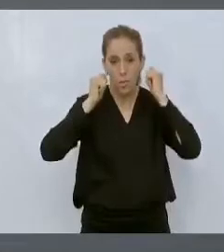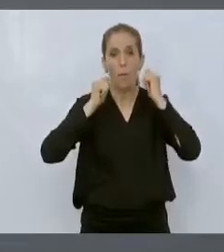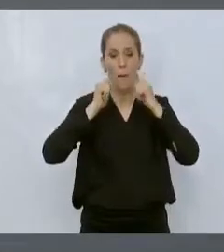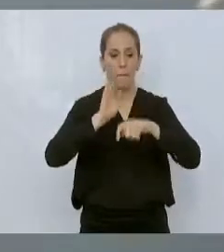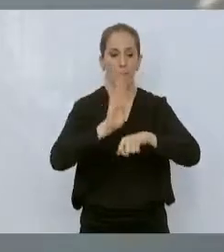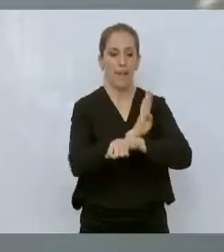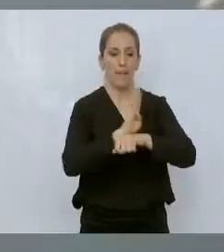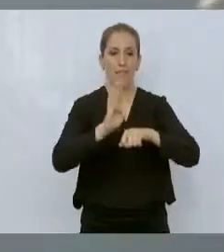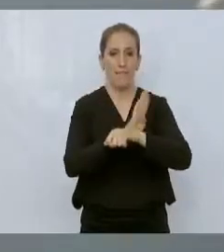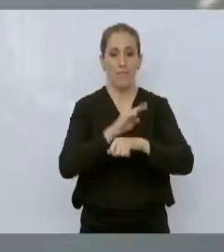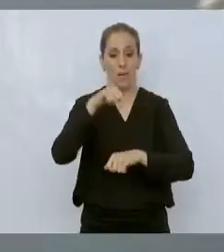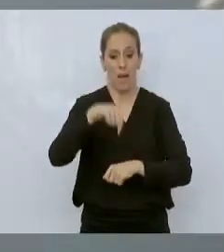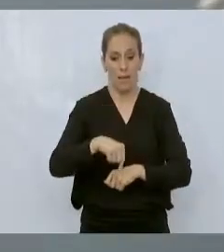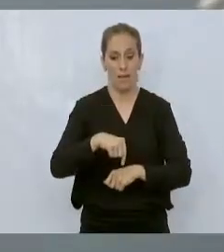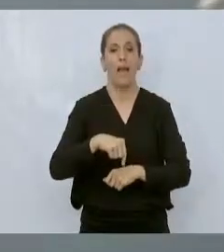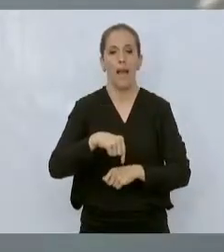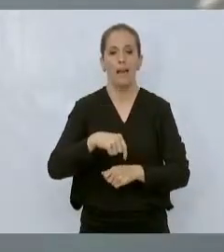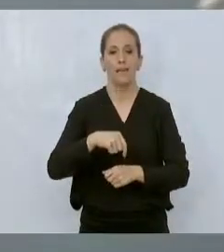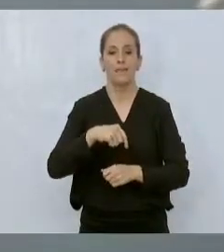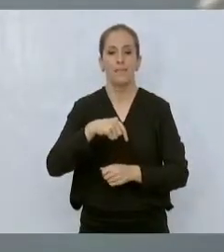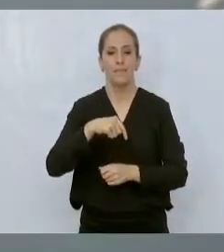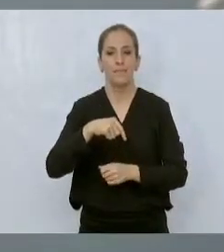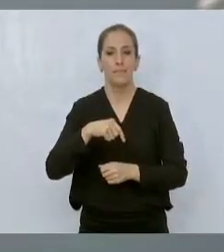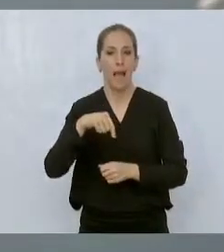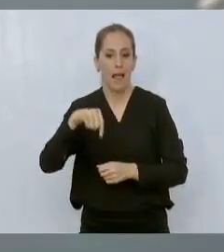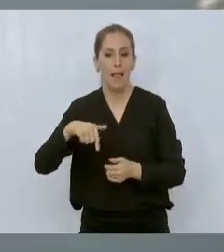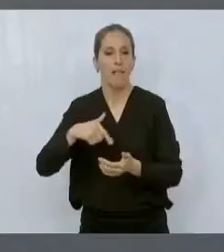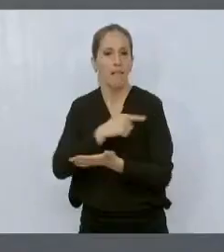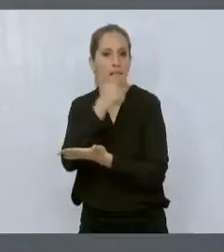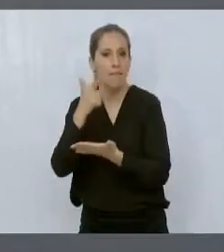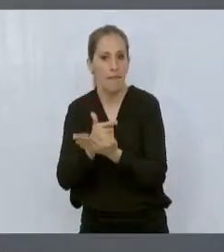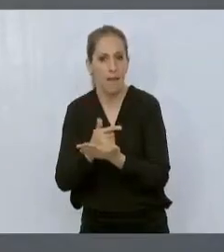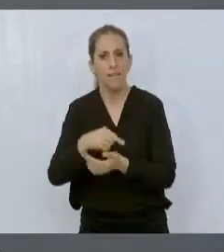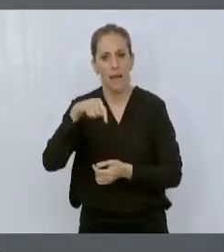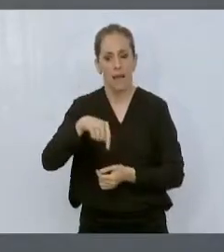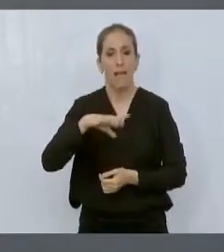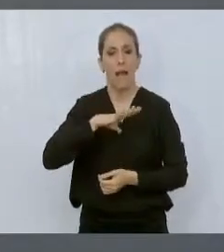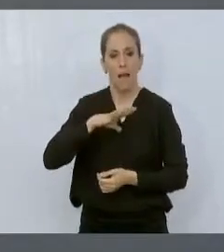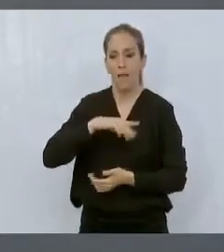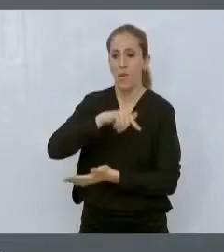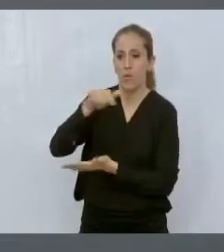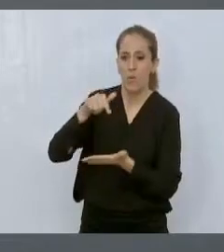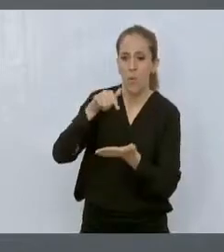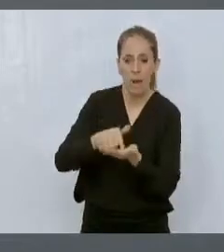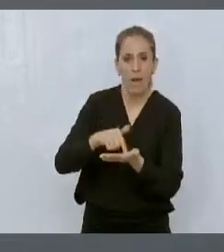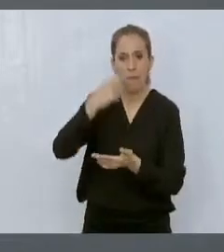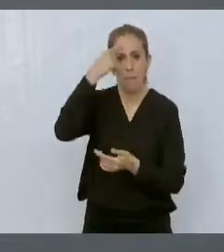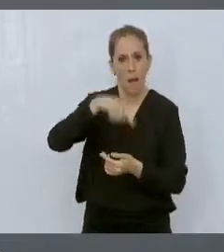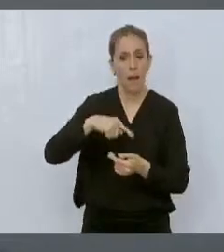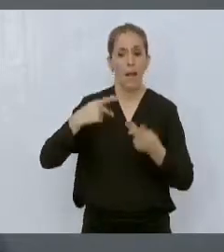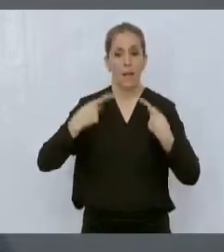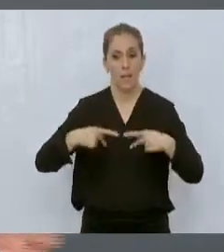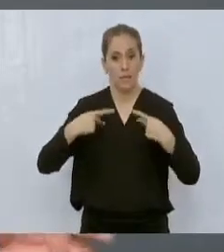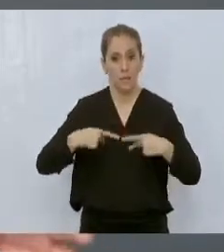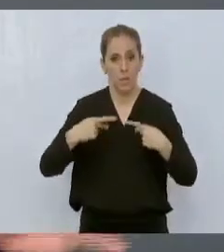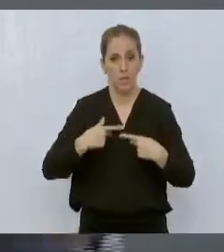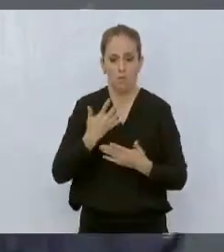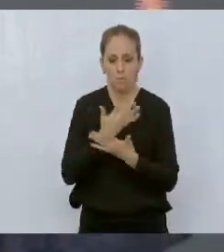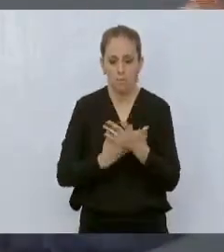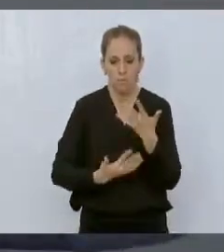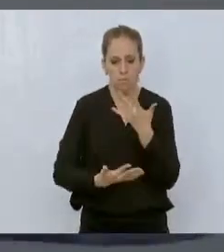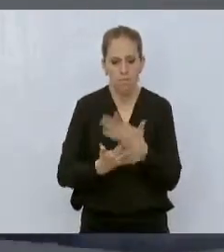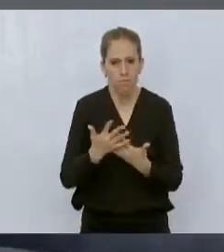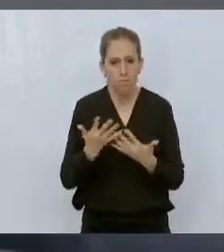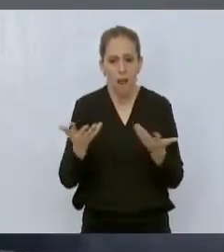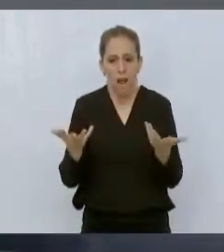y se está ahorita por iniciar el gran centro artesanal para que la gente que produce de manera en las comunidades rurales